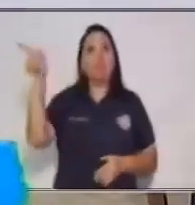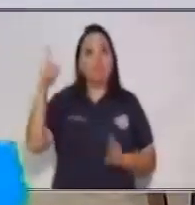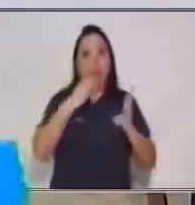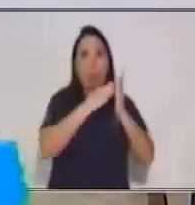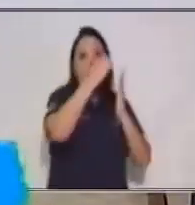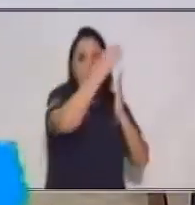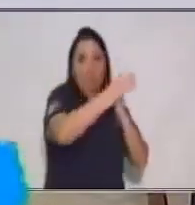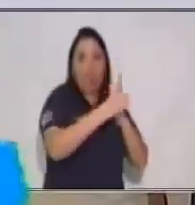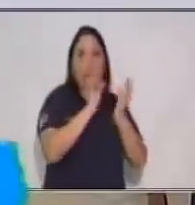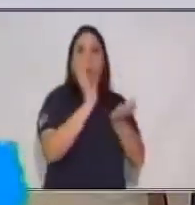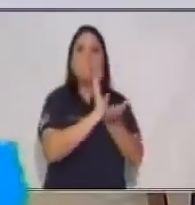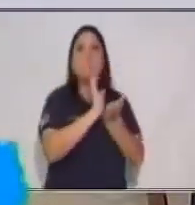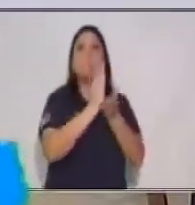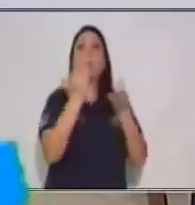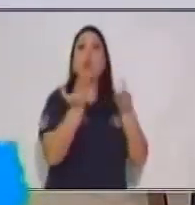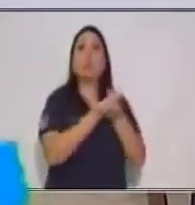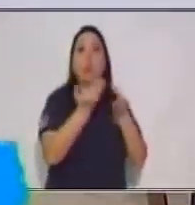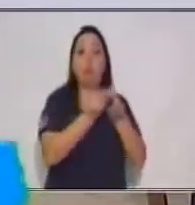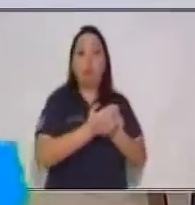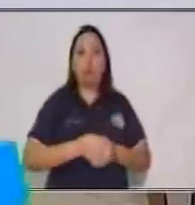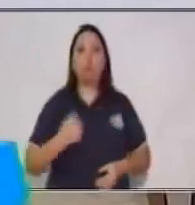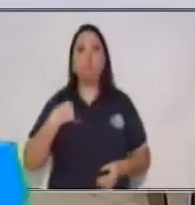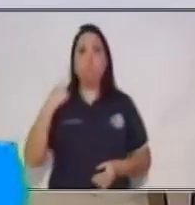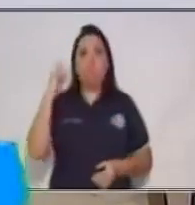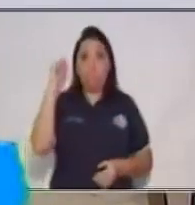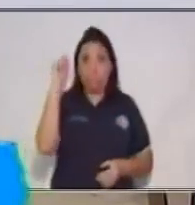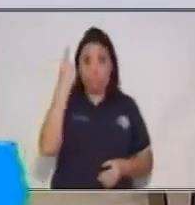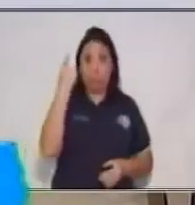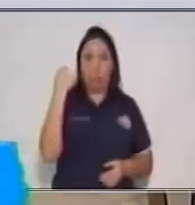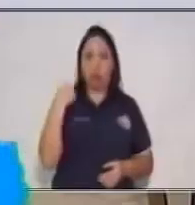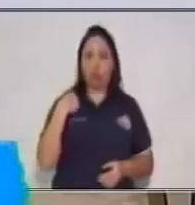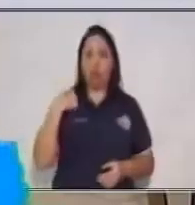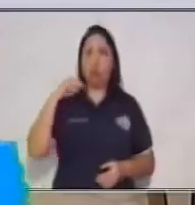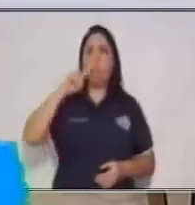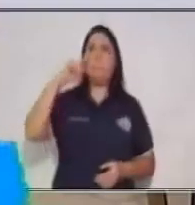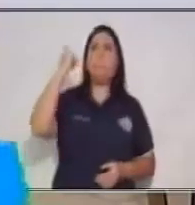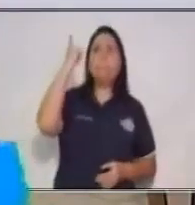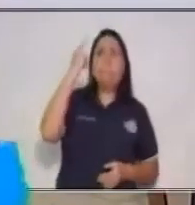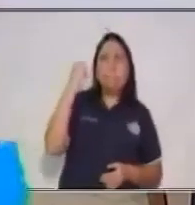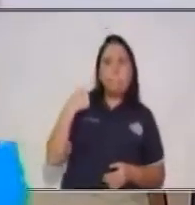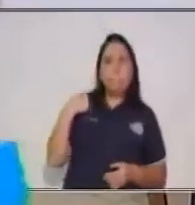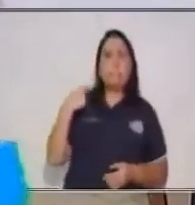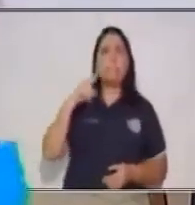portafolio. Nos tenemos que preguntar entonces. ¿Qué tema voy a hablar?